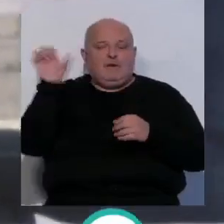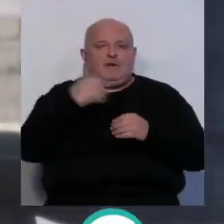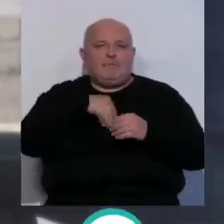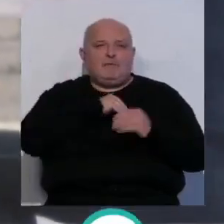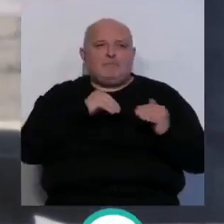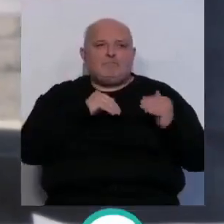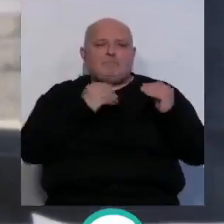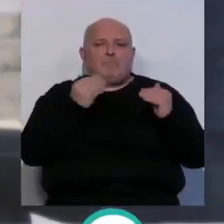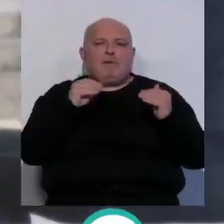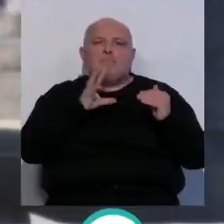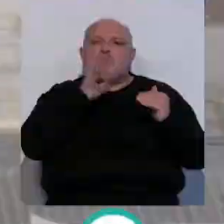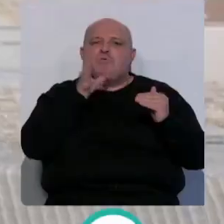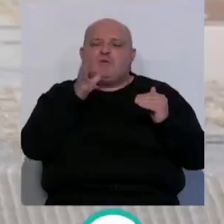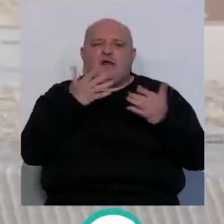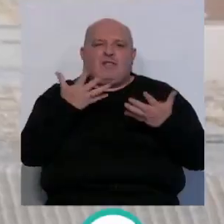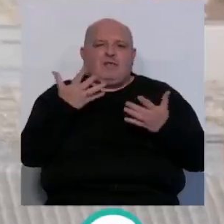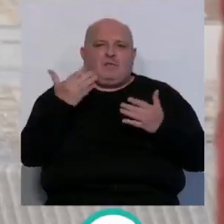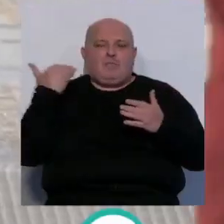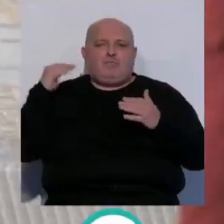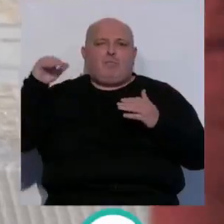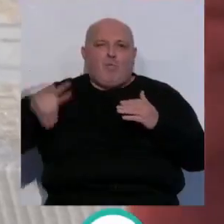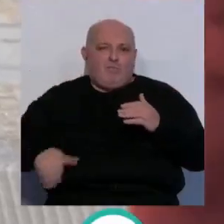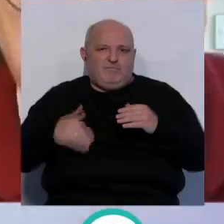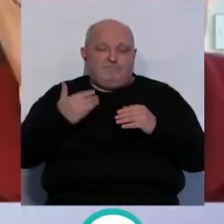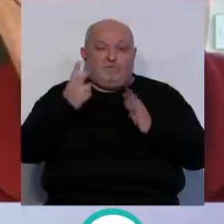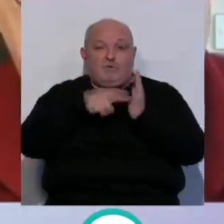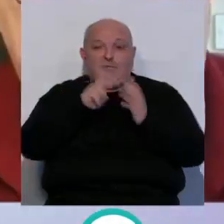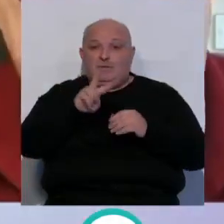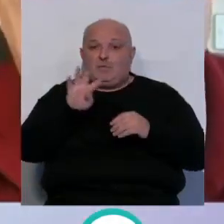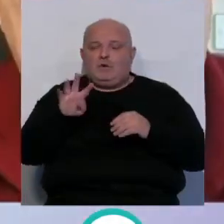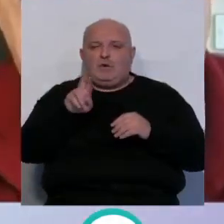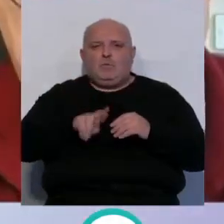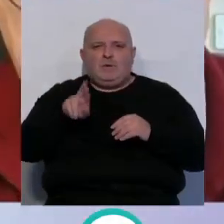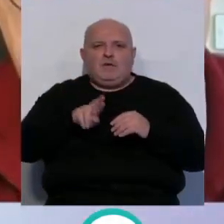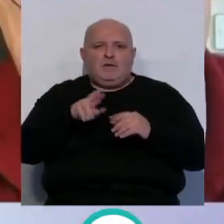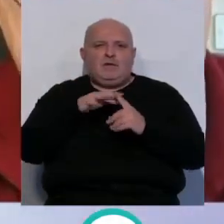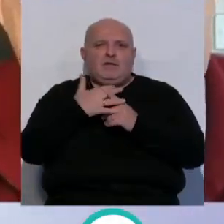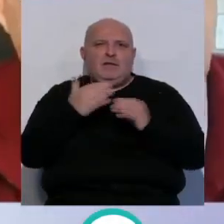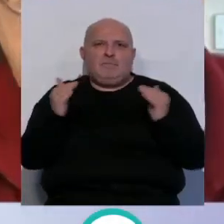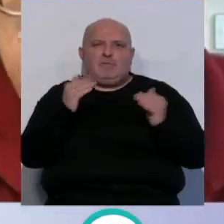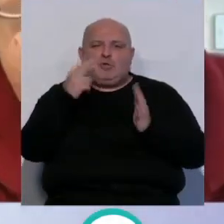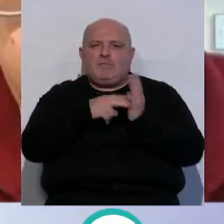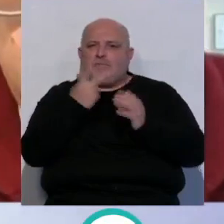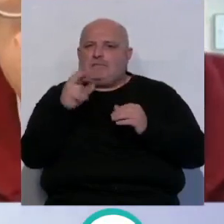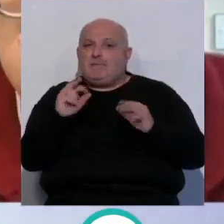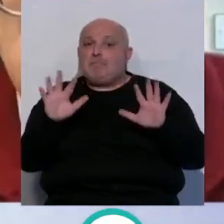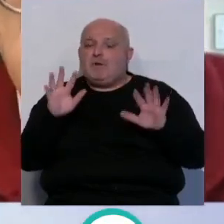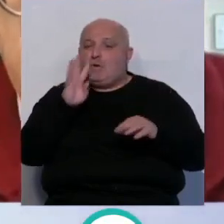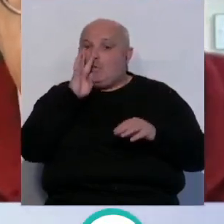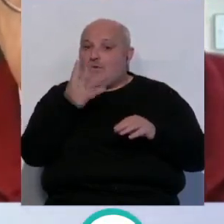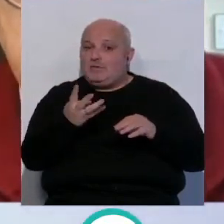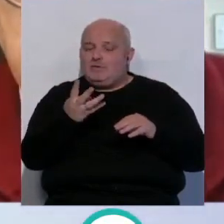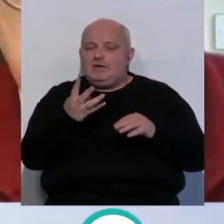más, pero también porque tuvo una mayor caída. Que en el 2024 nos recuperaremos a la situación de 2020, pero que durante esos cuatro años,